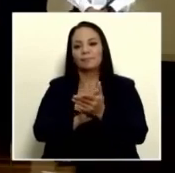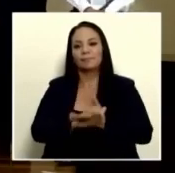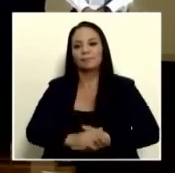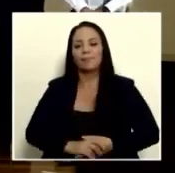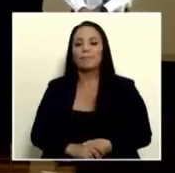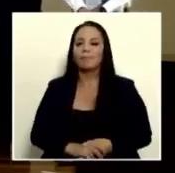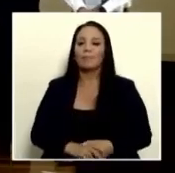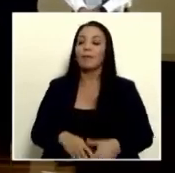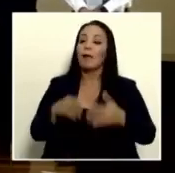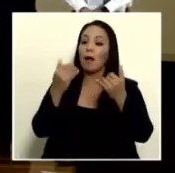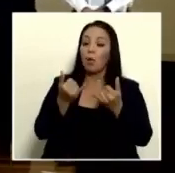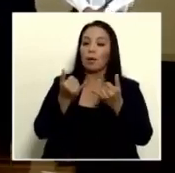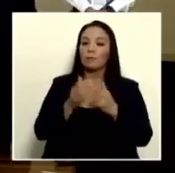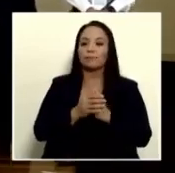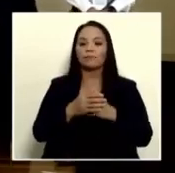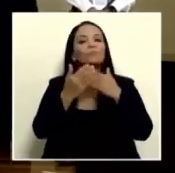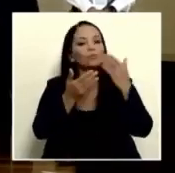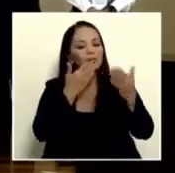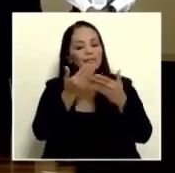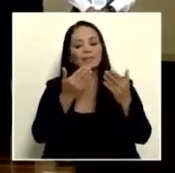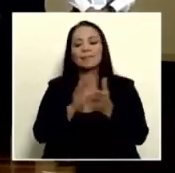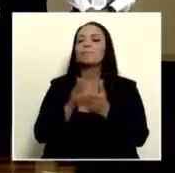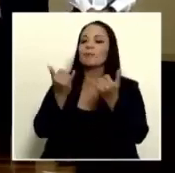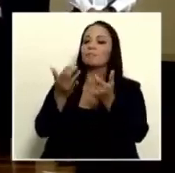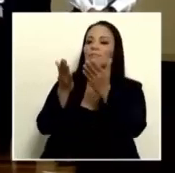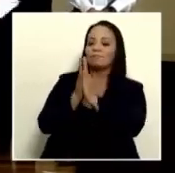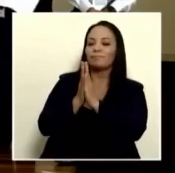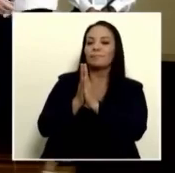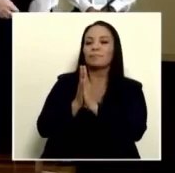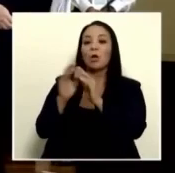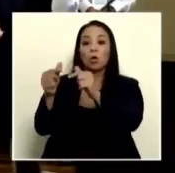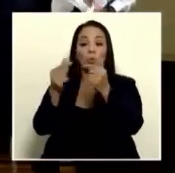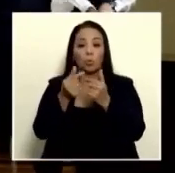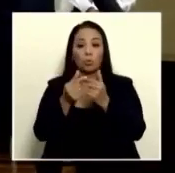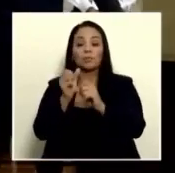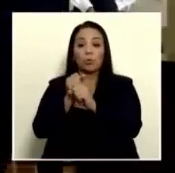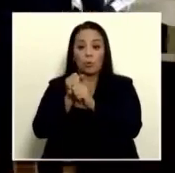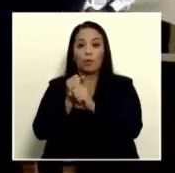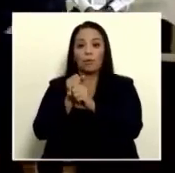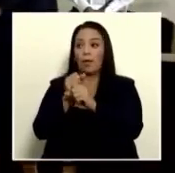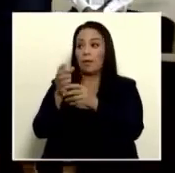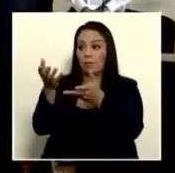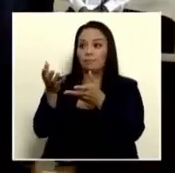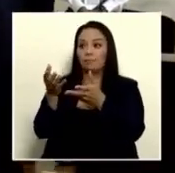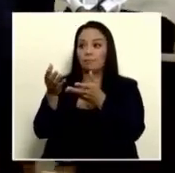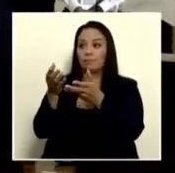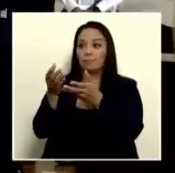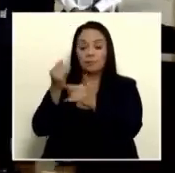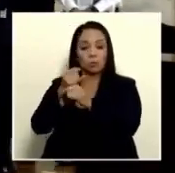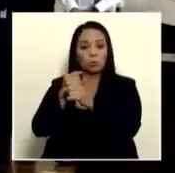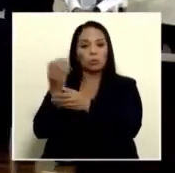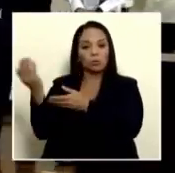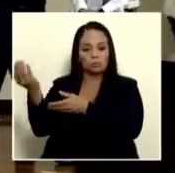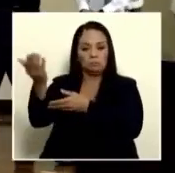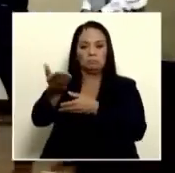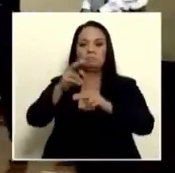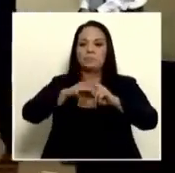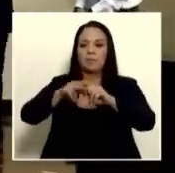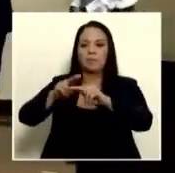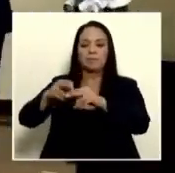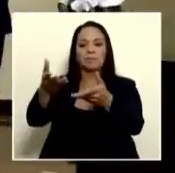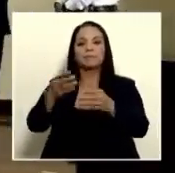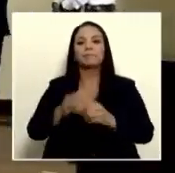le solicitamos a los cuerpos de seguridad por favor bajar y tomar asiento en las butacas de acá al